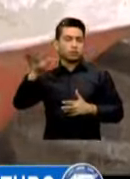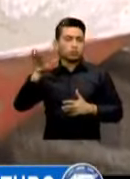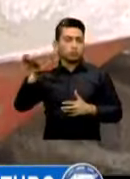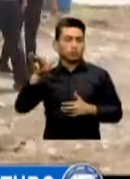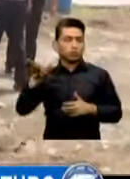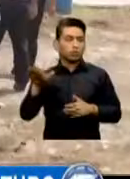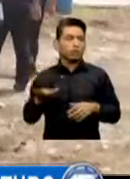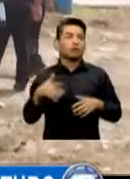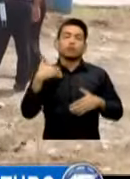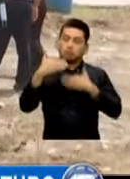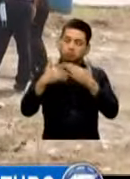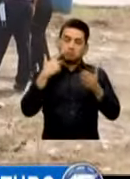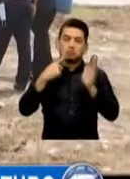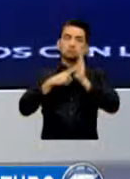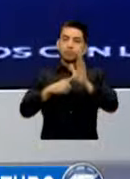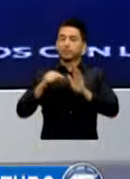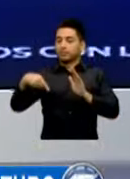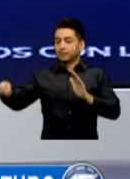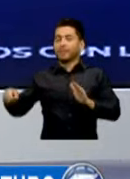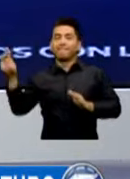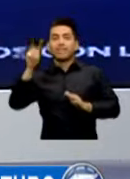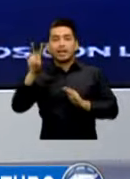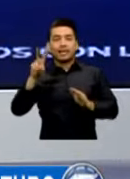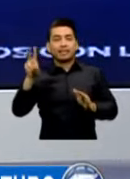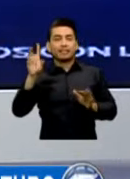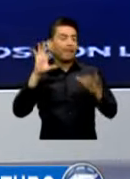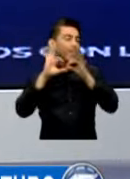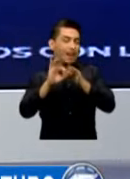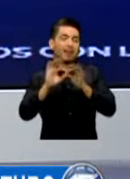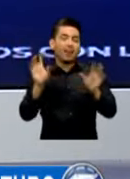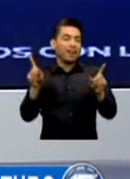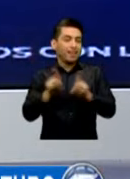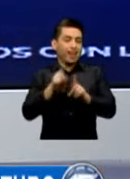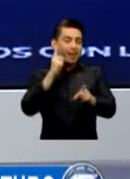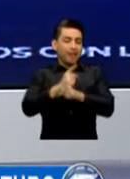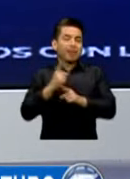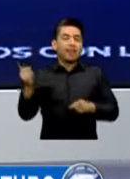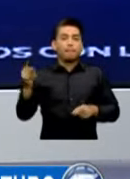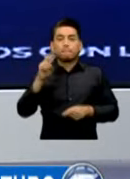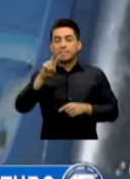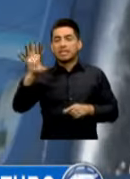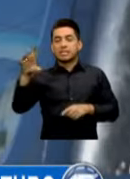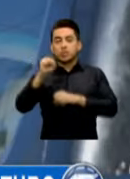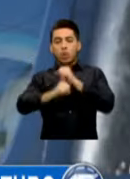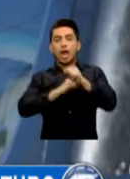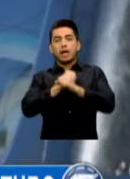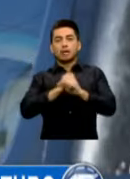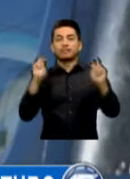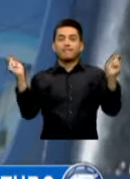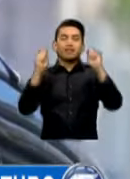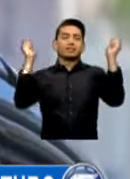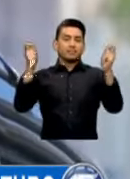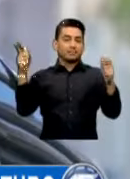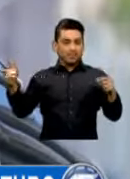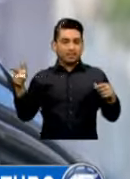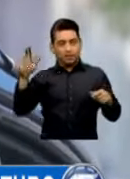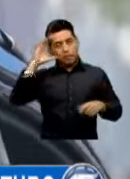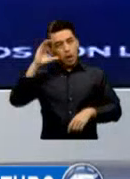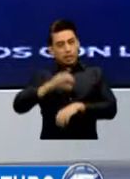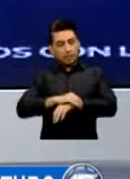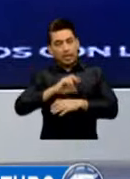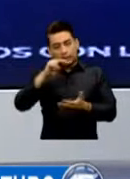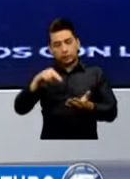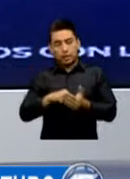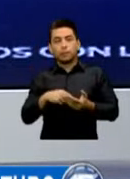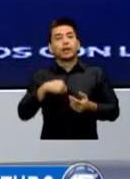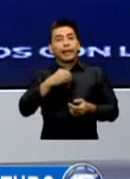Presentada El Día Viernes En Ocasión Del 25 Aniversario De La Policía Porque Nos Permite Diseñar La Policía Que Queremos